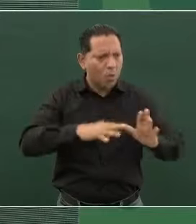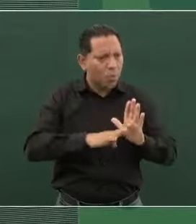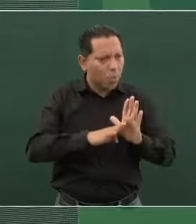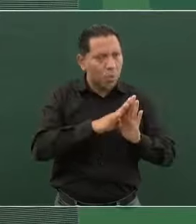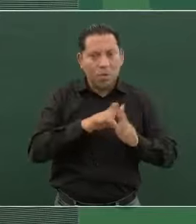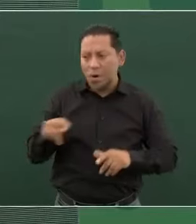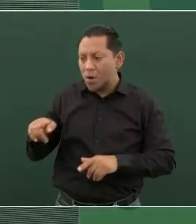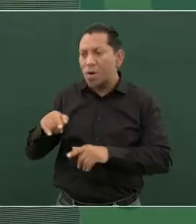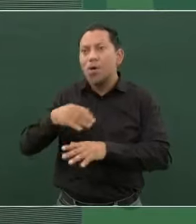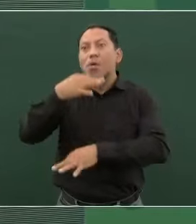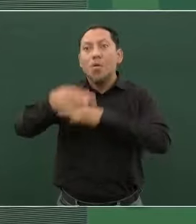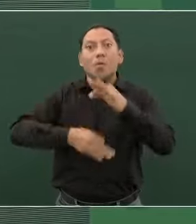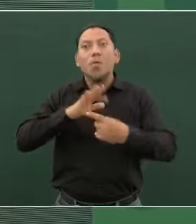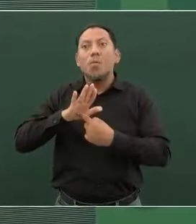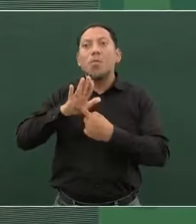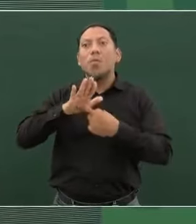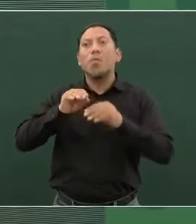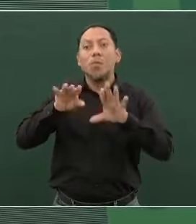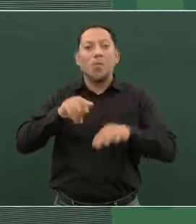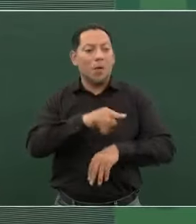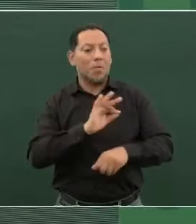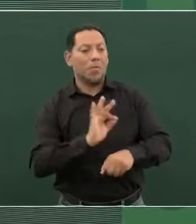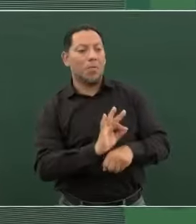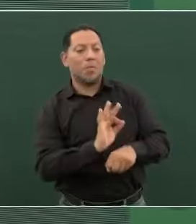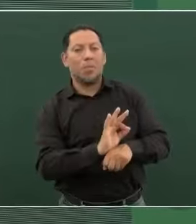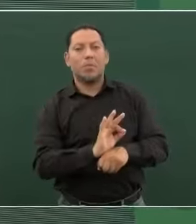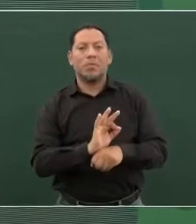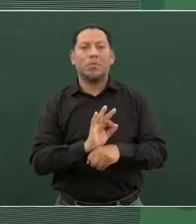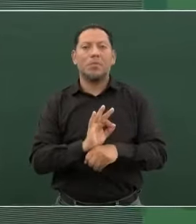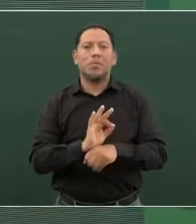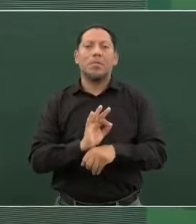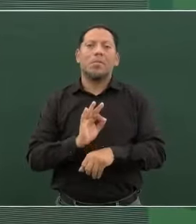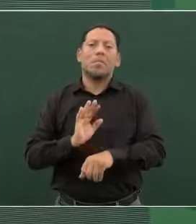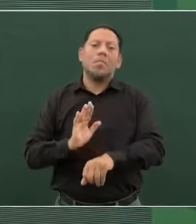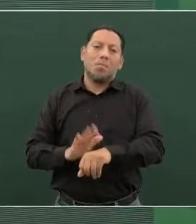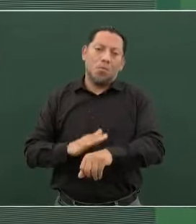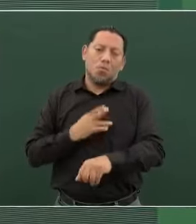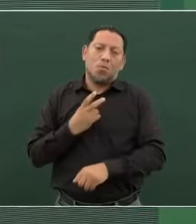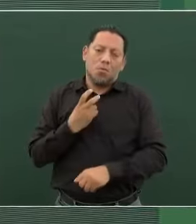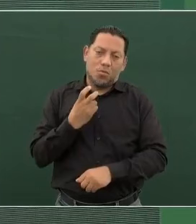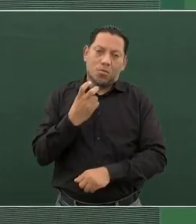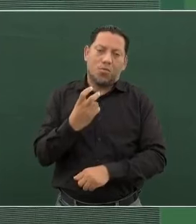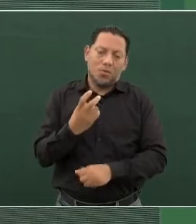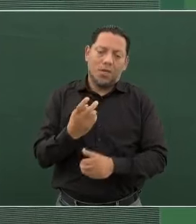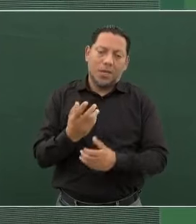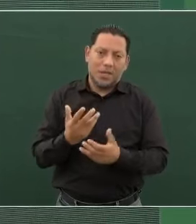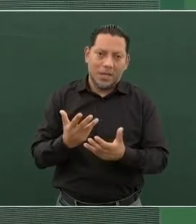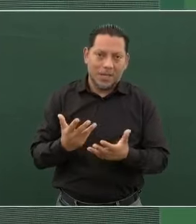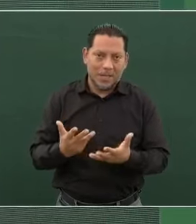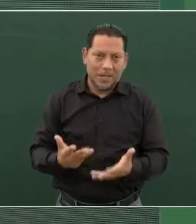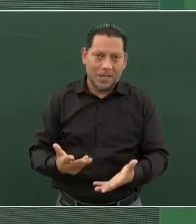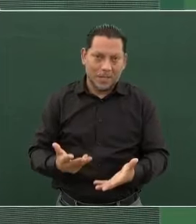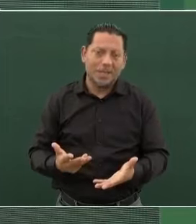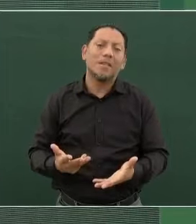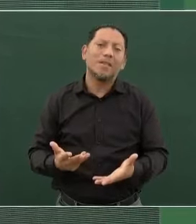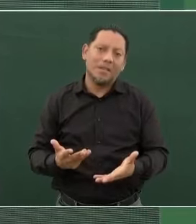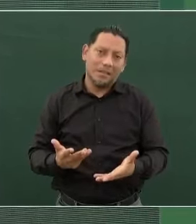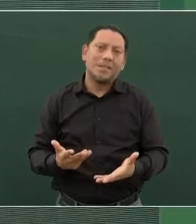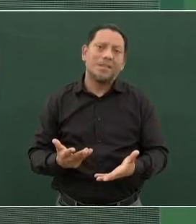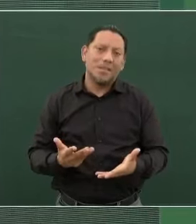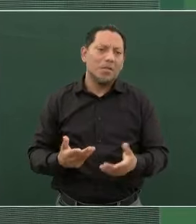Por eso son